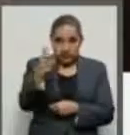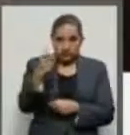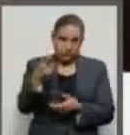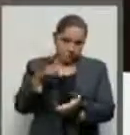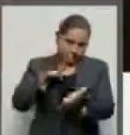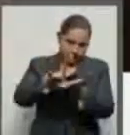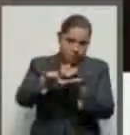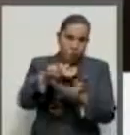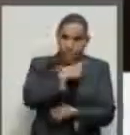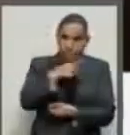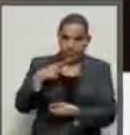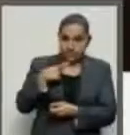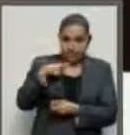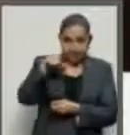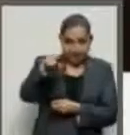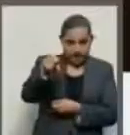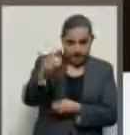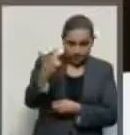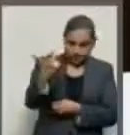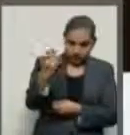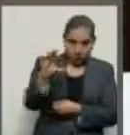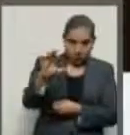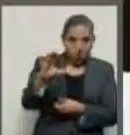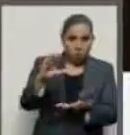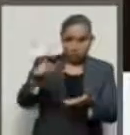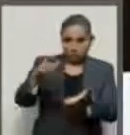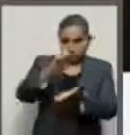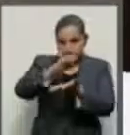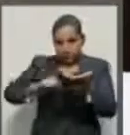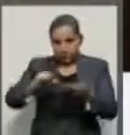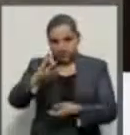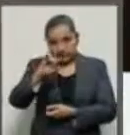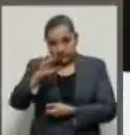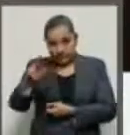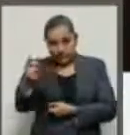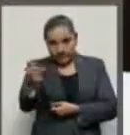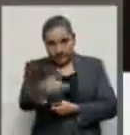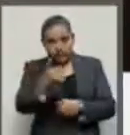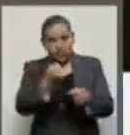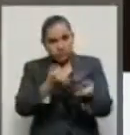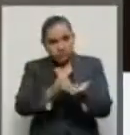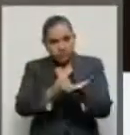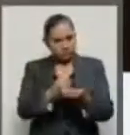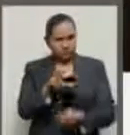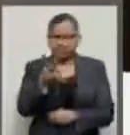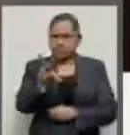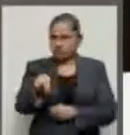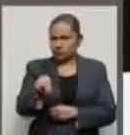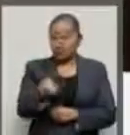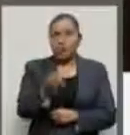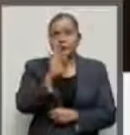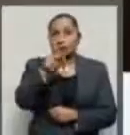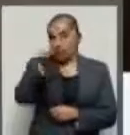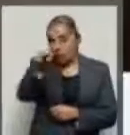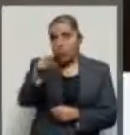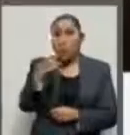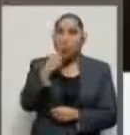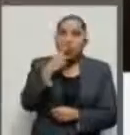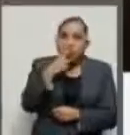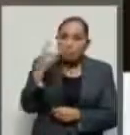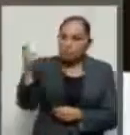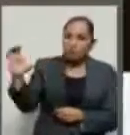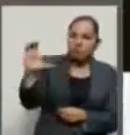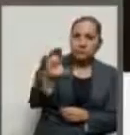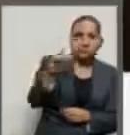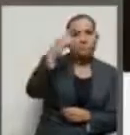del ISR, siempre que estos se destinen para la reconstrucción o